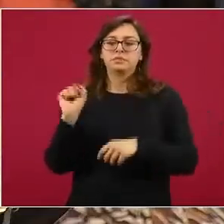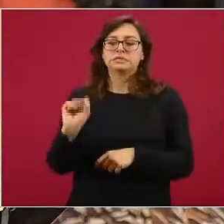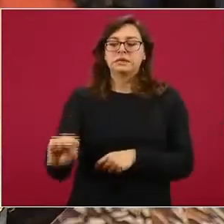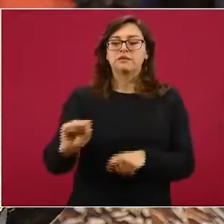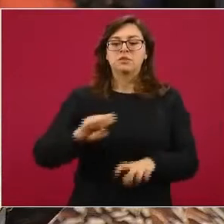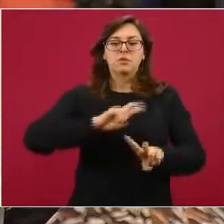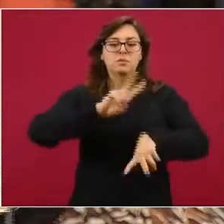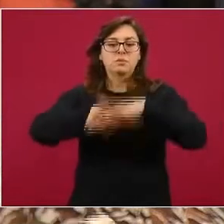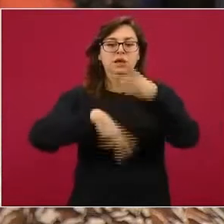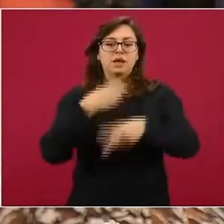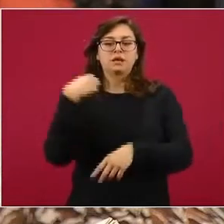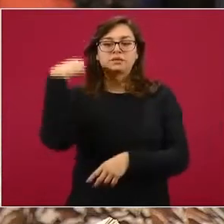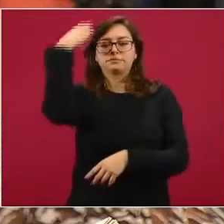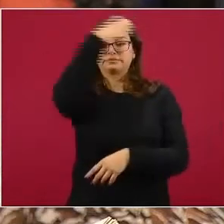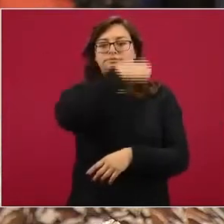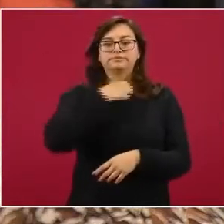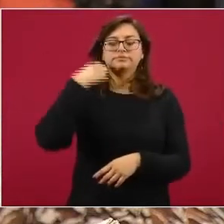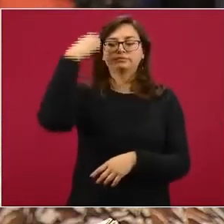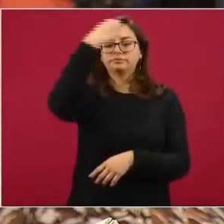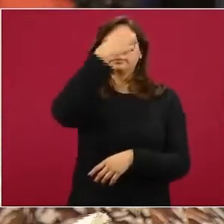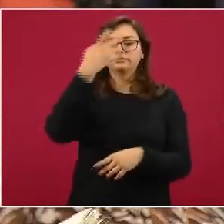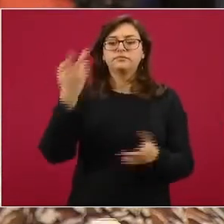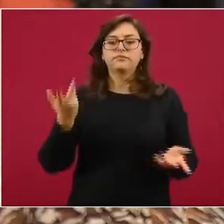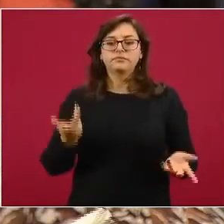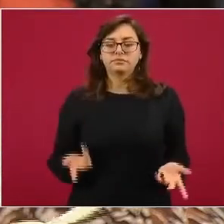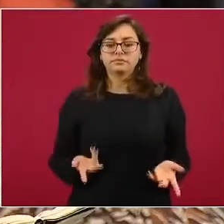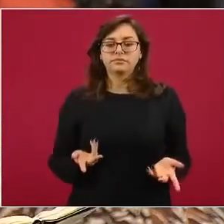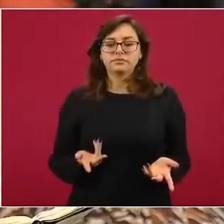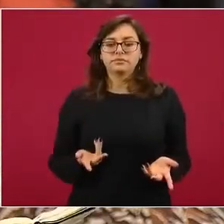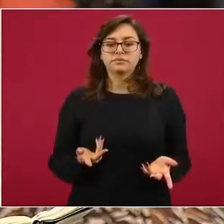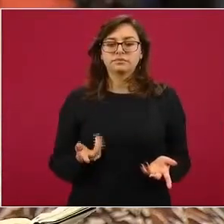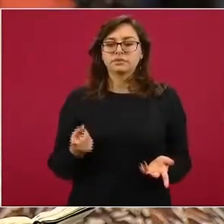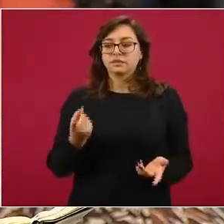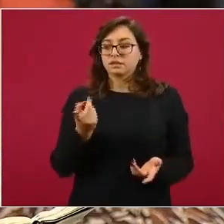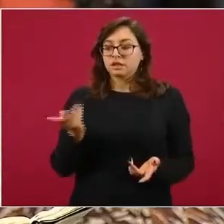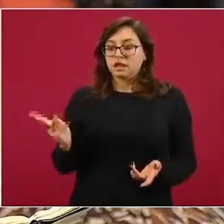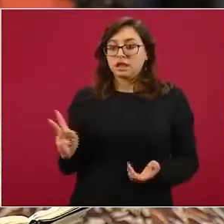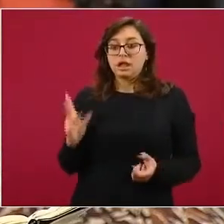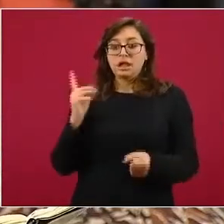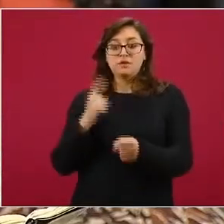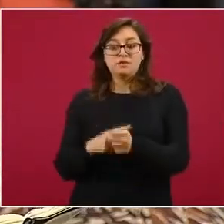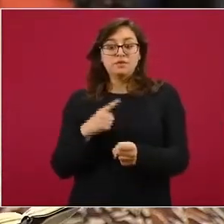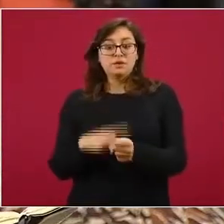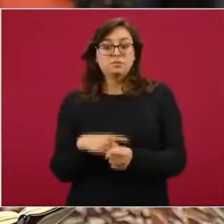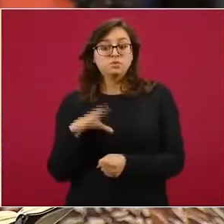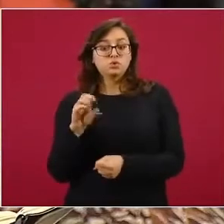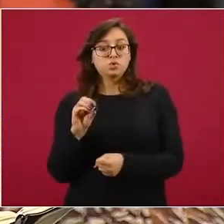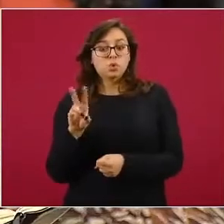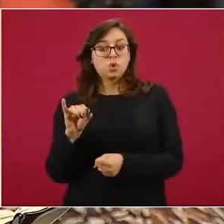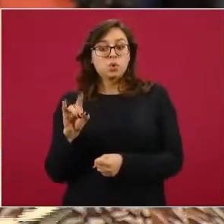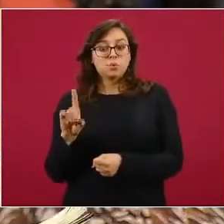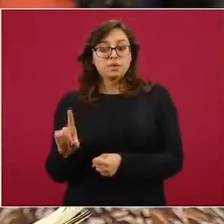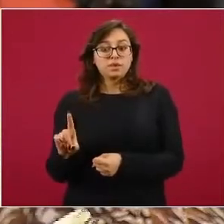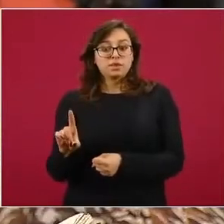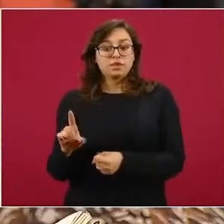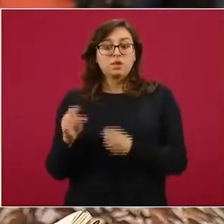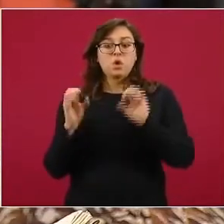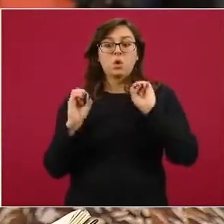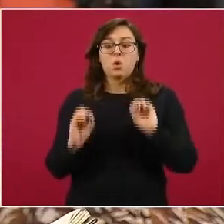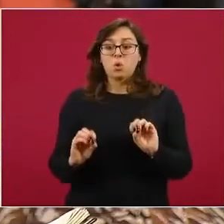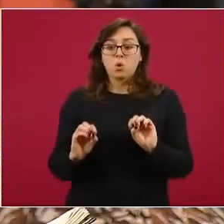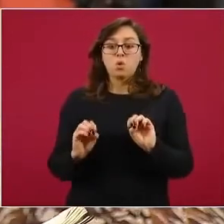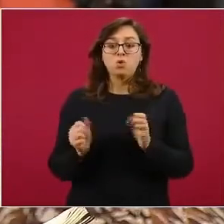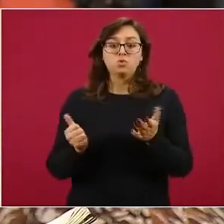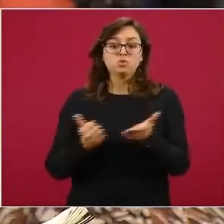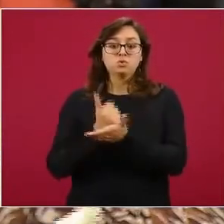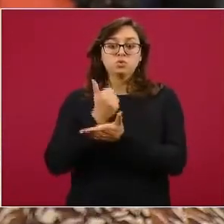sábado, es qué va a pasar con los aspirantes que tienen COVID en este momento, o los que viven en ciudades